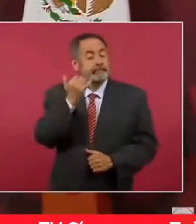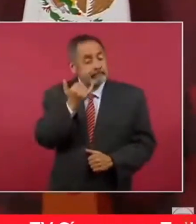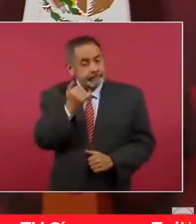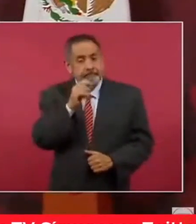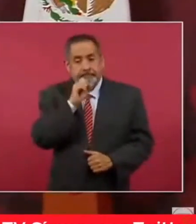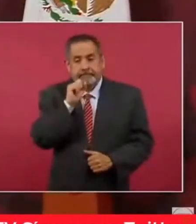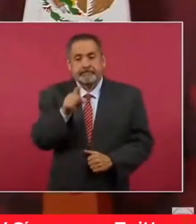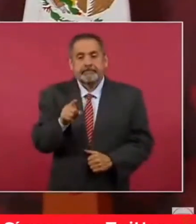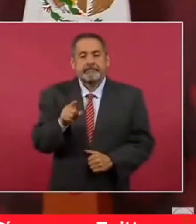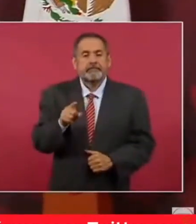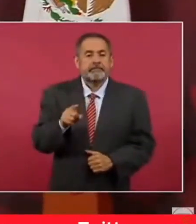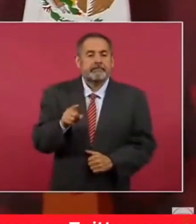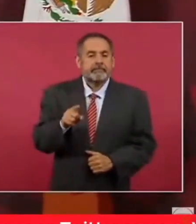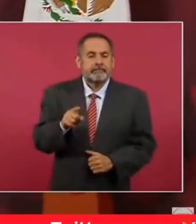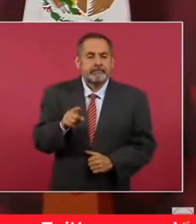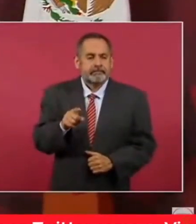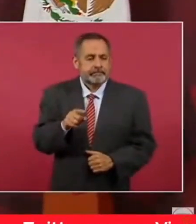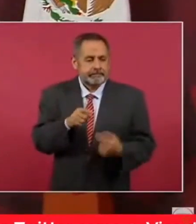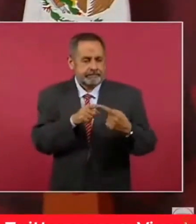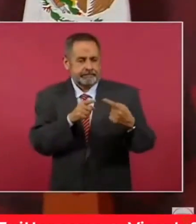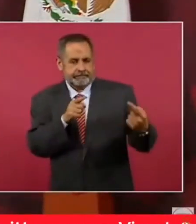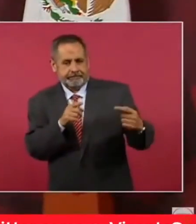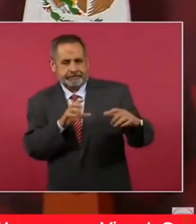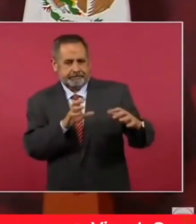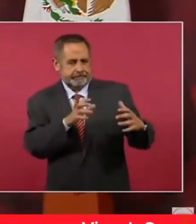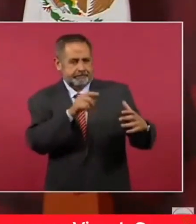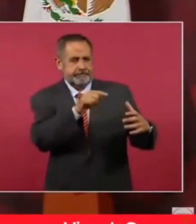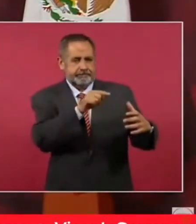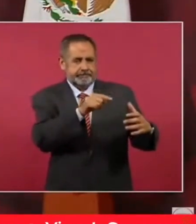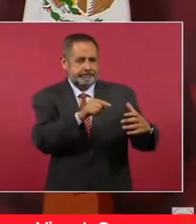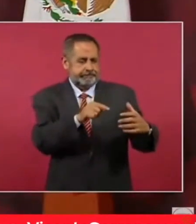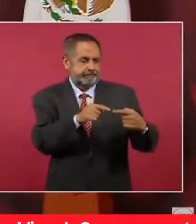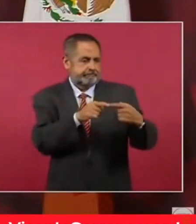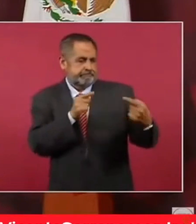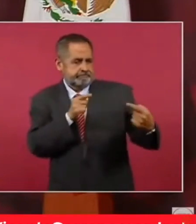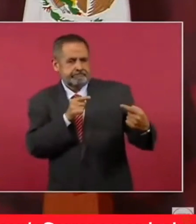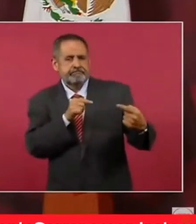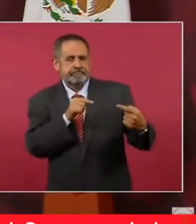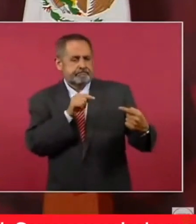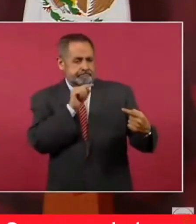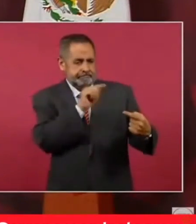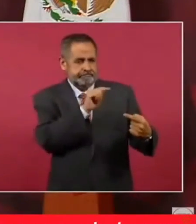hablando de esta oposición, que ojalá y